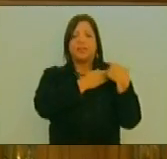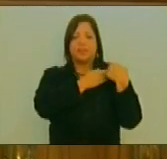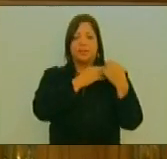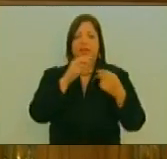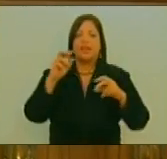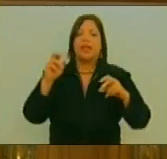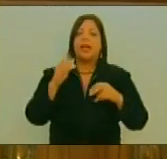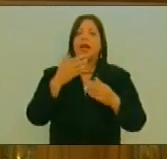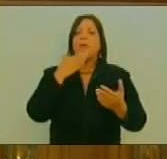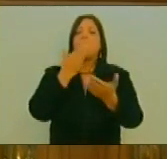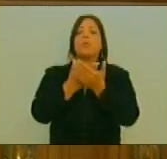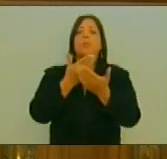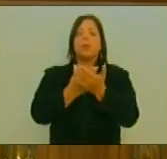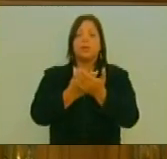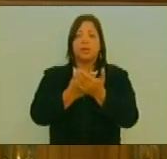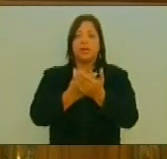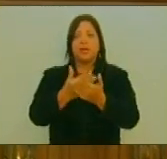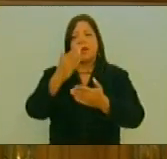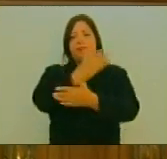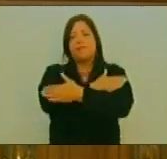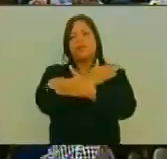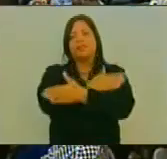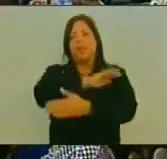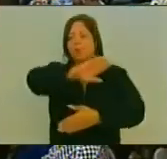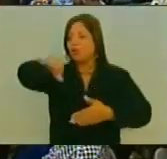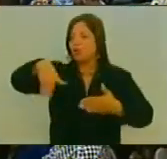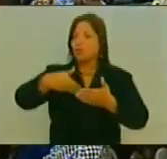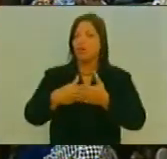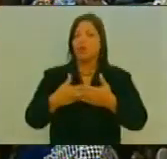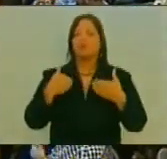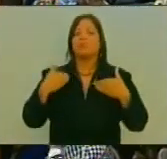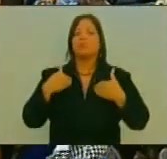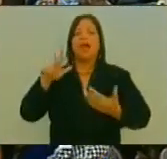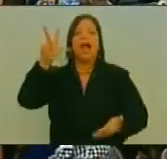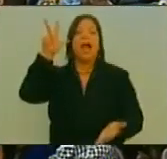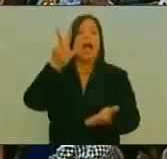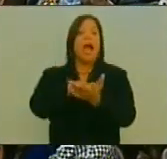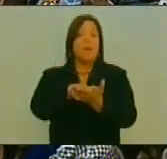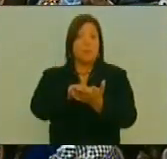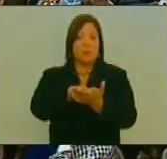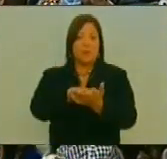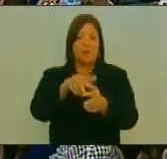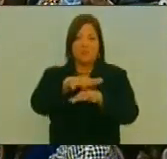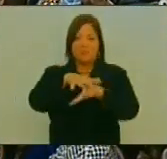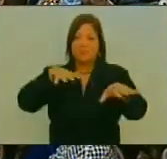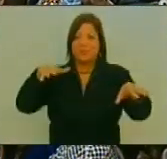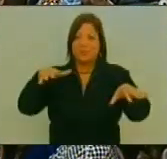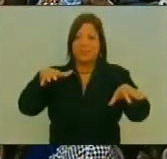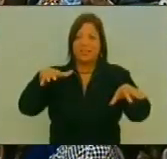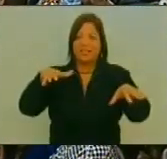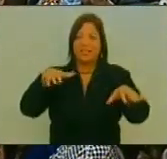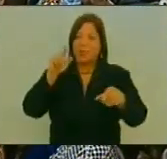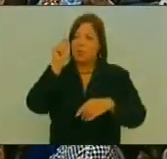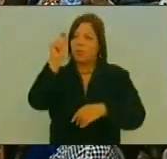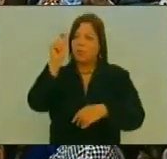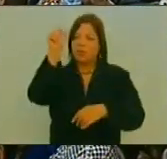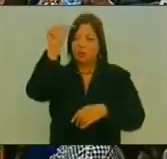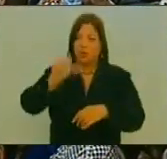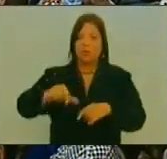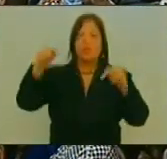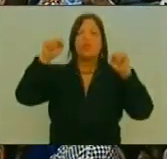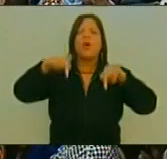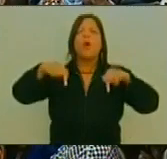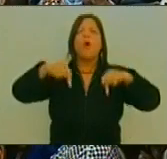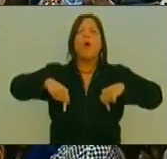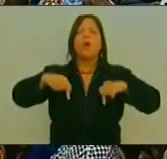La Propuesta Felicitémonos Todos Porque Hemos Aprobado Por Unanimidad El Punto De Hoy